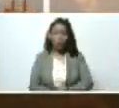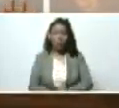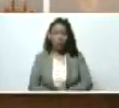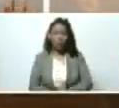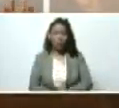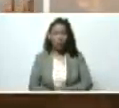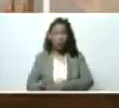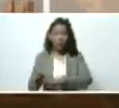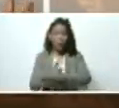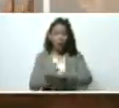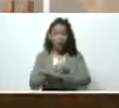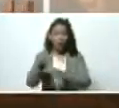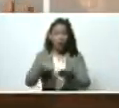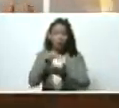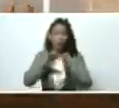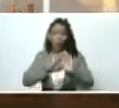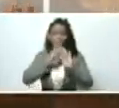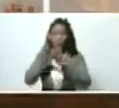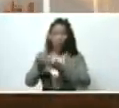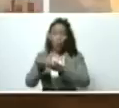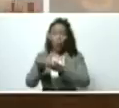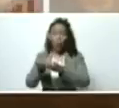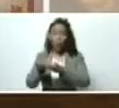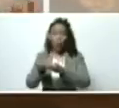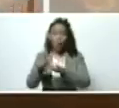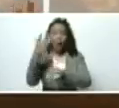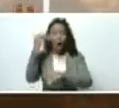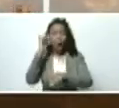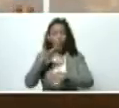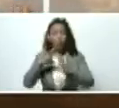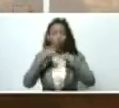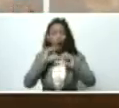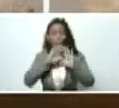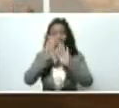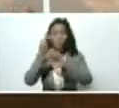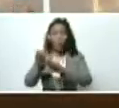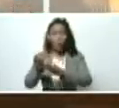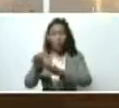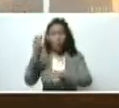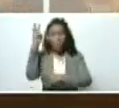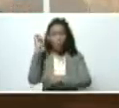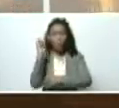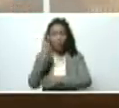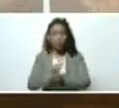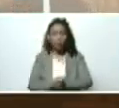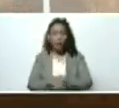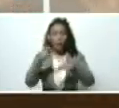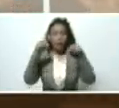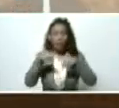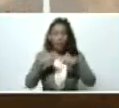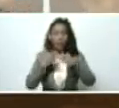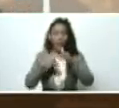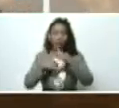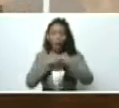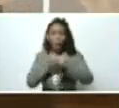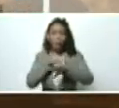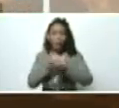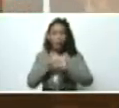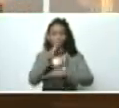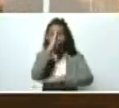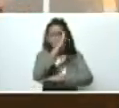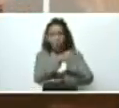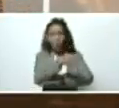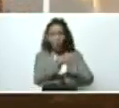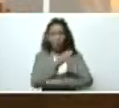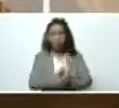y el gobierno nacional apoyándote. Cuenta con todo el apoyo. Petare, de aquí se va el ministro Ceballo directo,